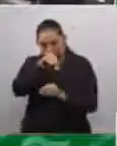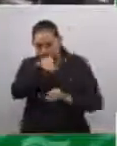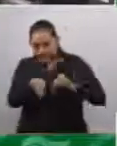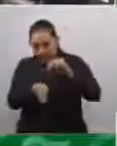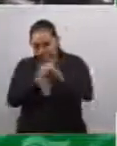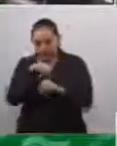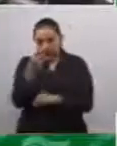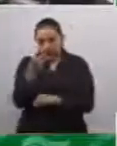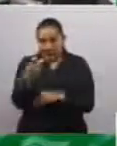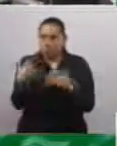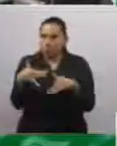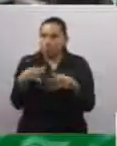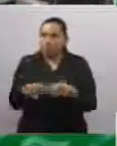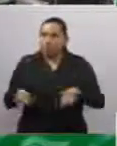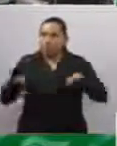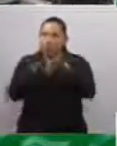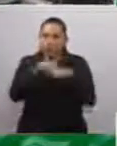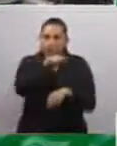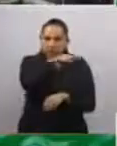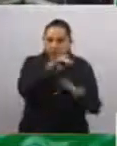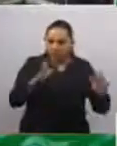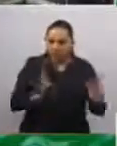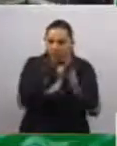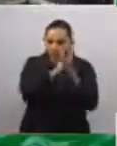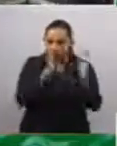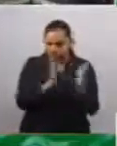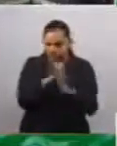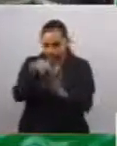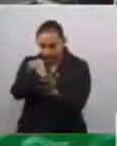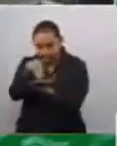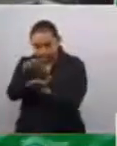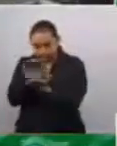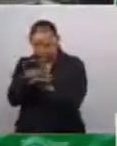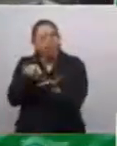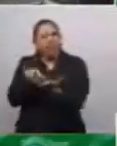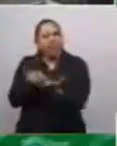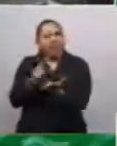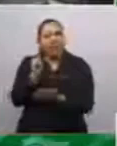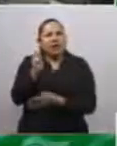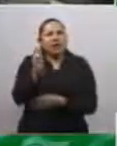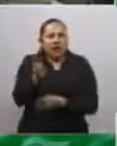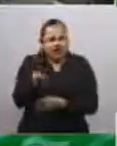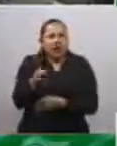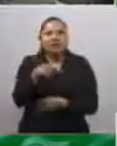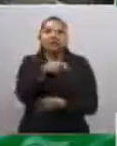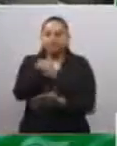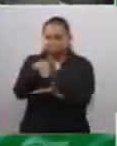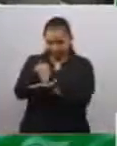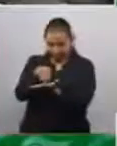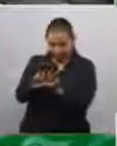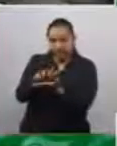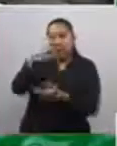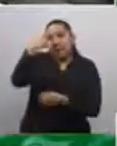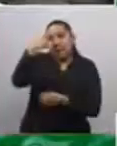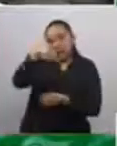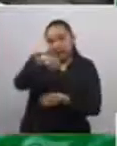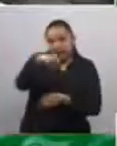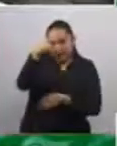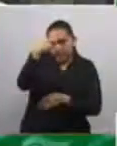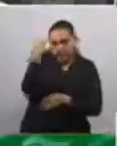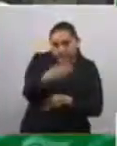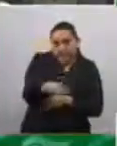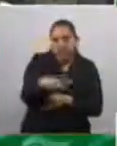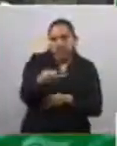legados, que es la promulgación del decreto que instituía el matrimonio civil en México.